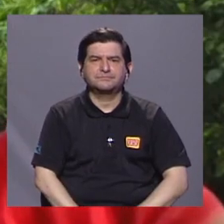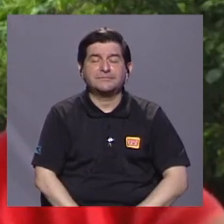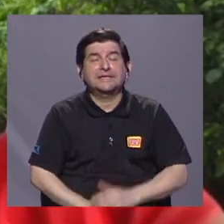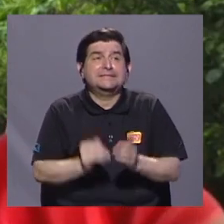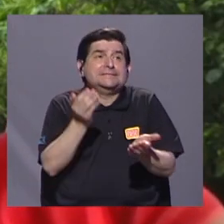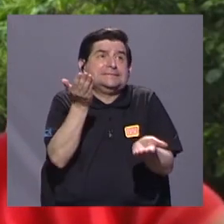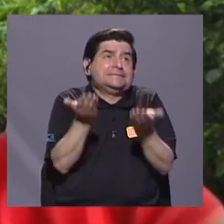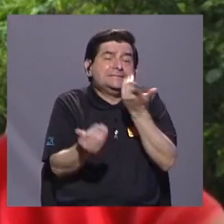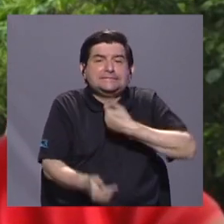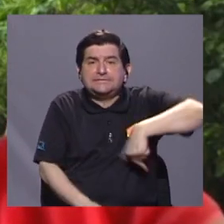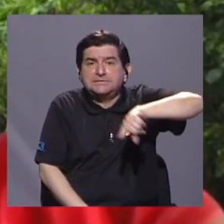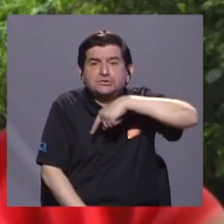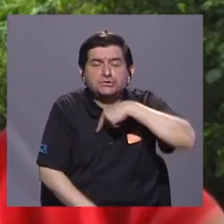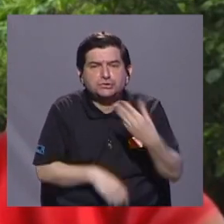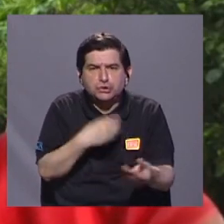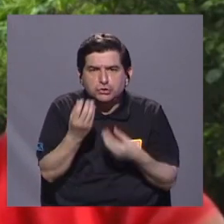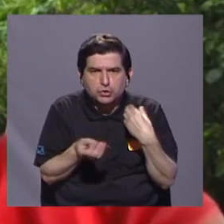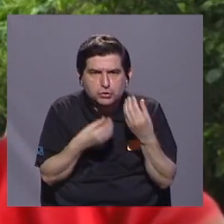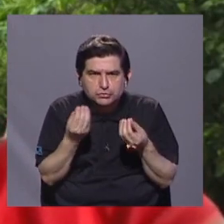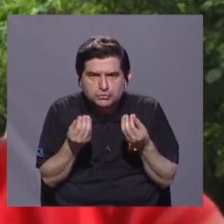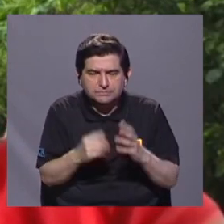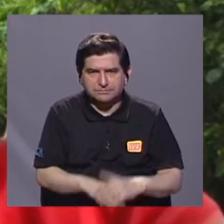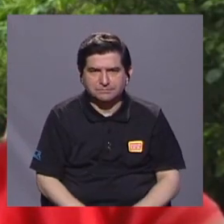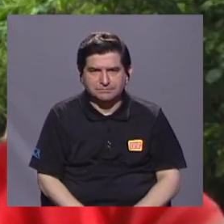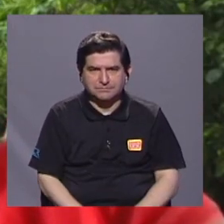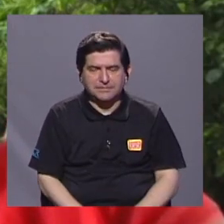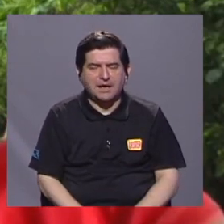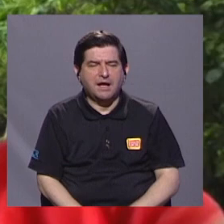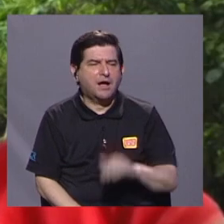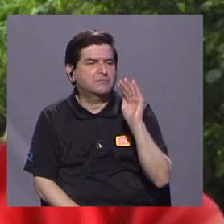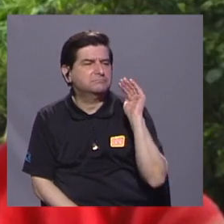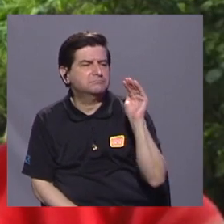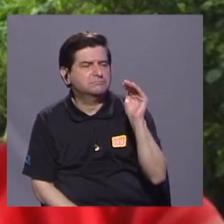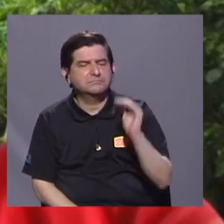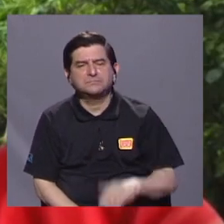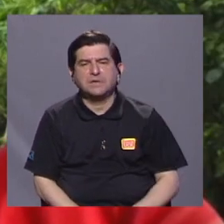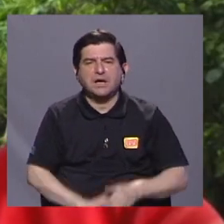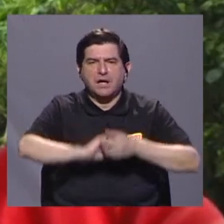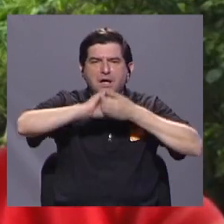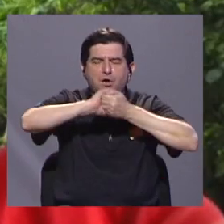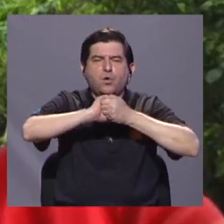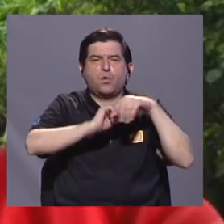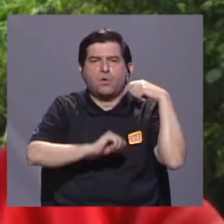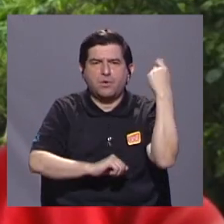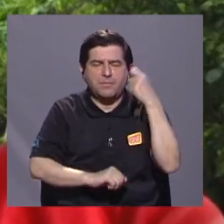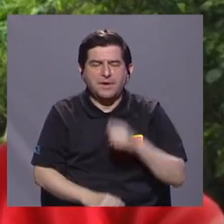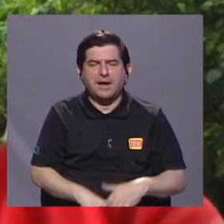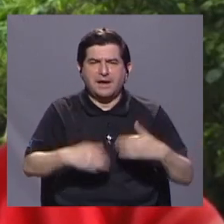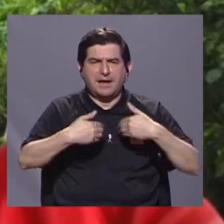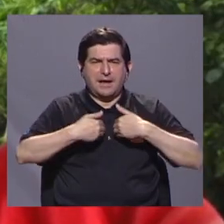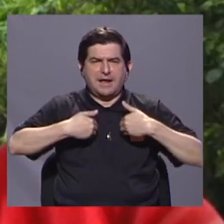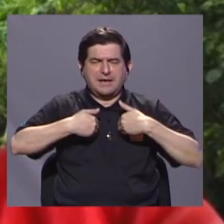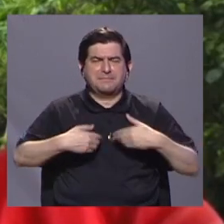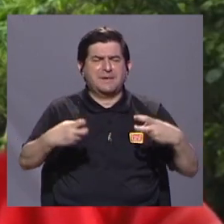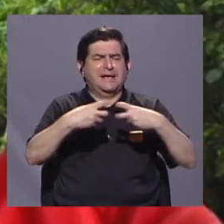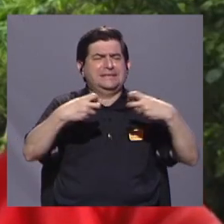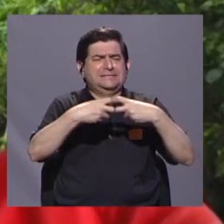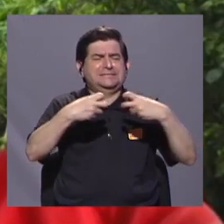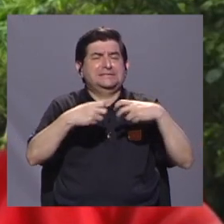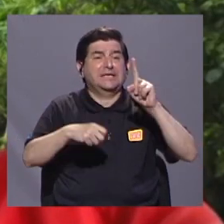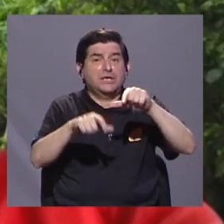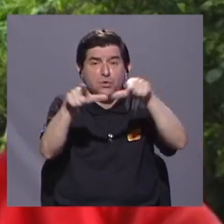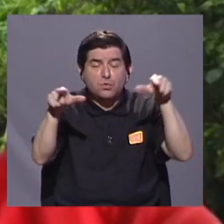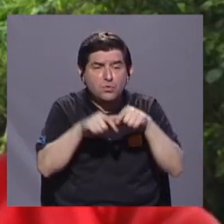Eventualmente, nosotros lo que hacemos es, hacemos la notificación a Copeguanacaste de que el animal está electrocutado en tal sitio con tal